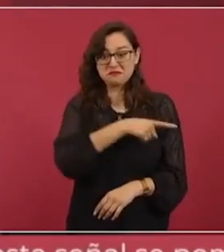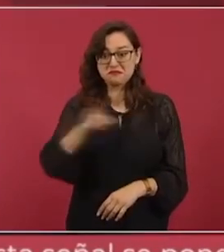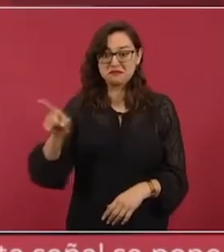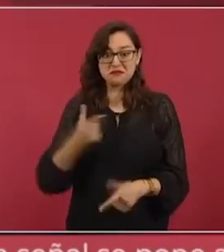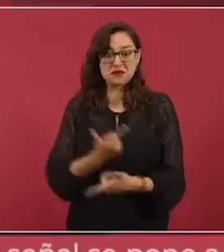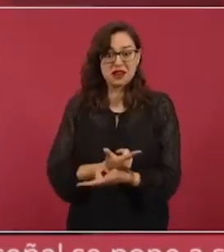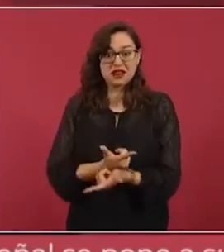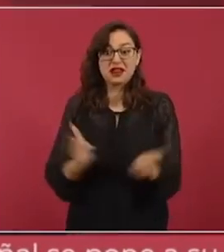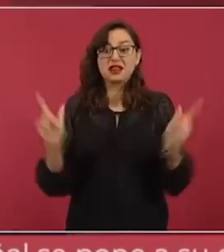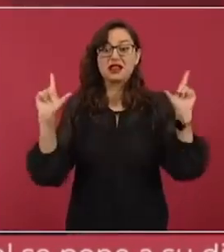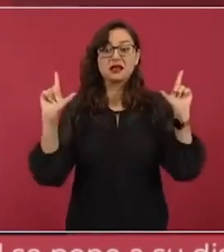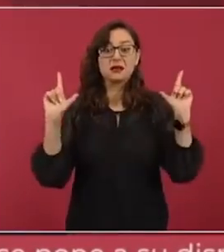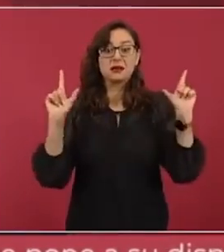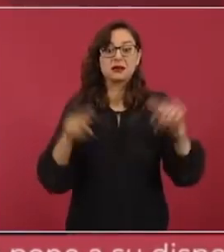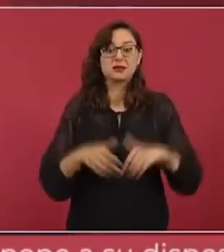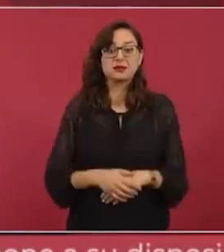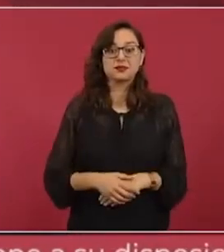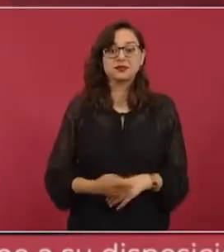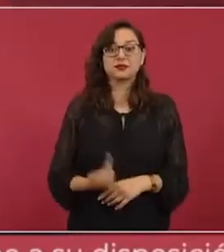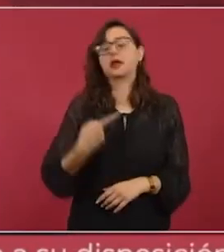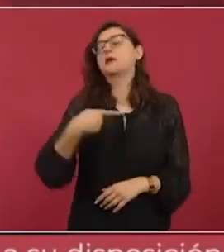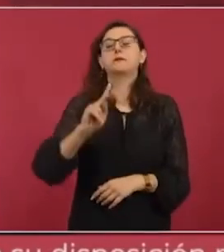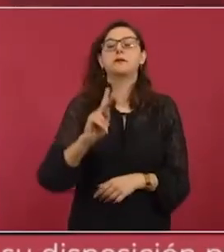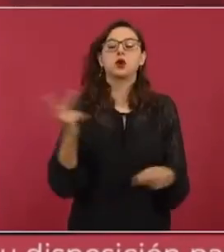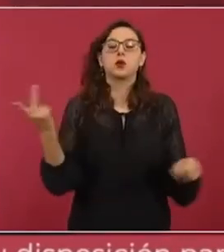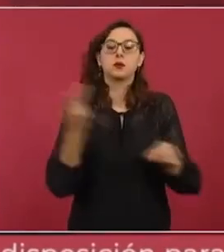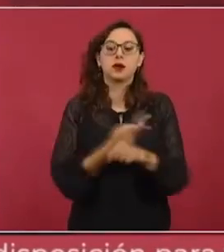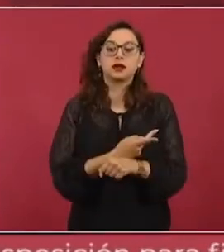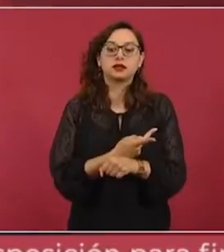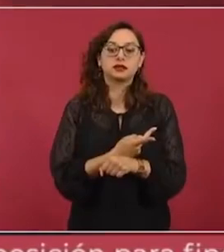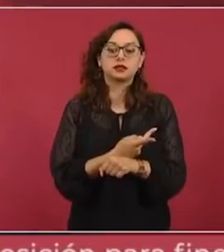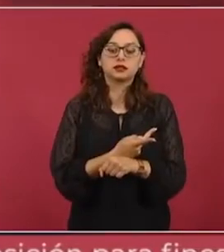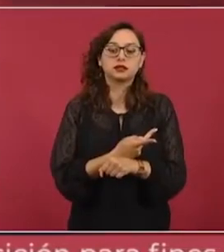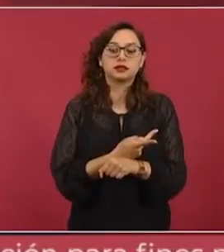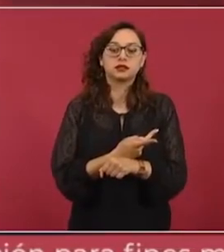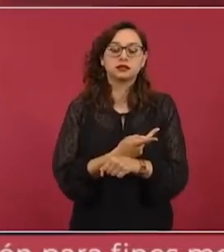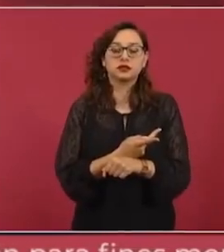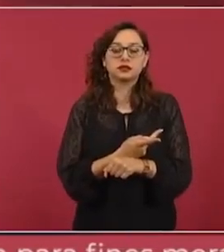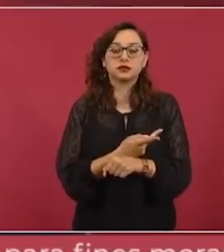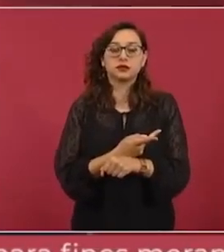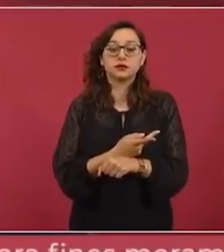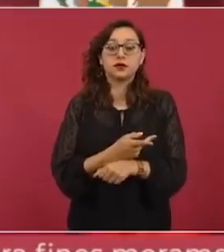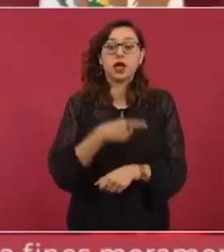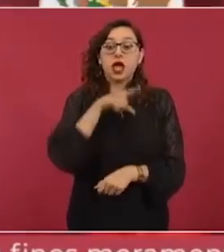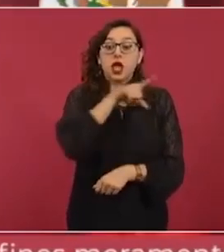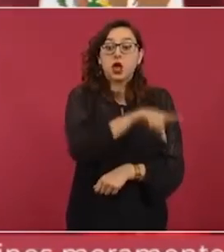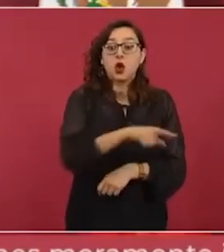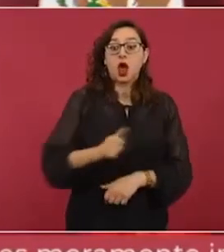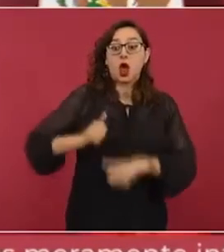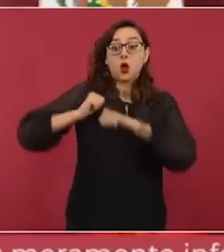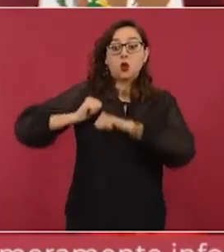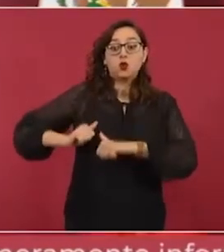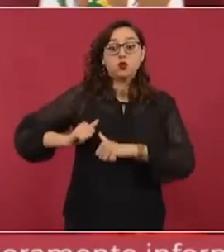Lo que pasa es que estamos desmistificando porque era el cuarto poder.